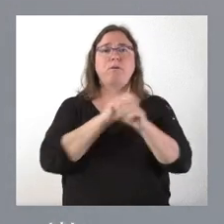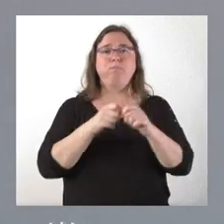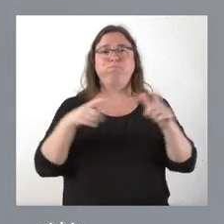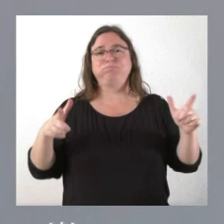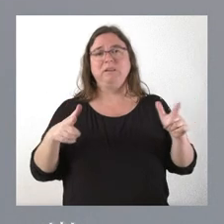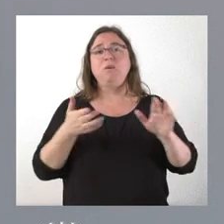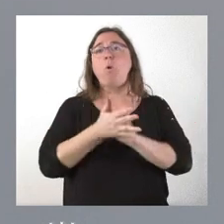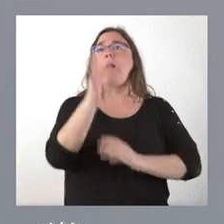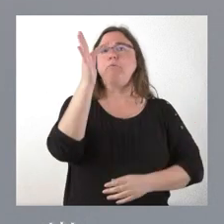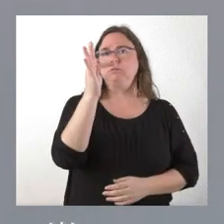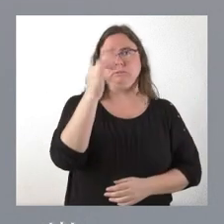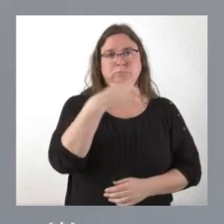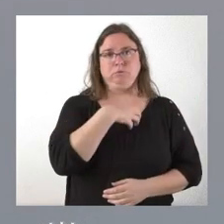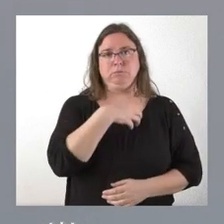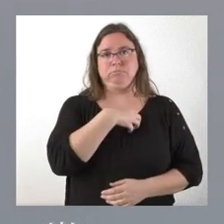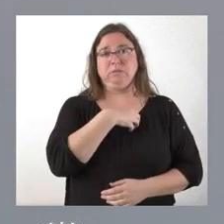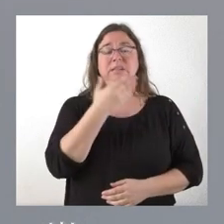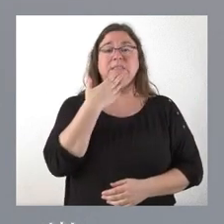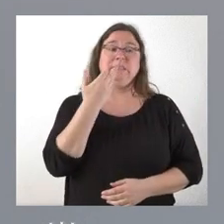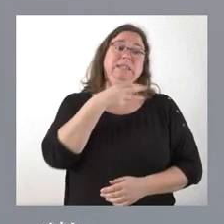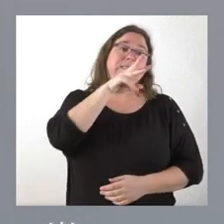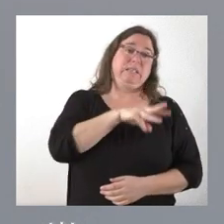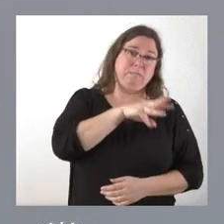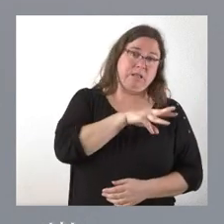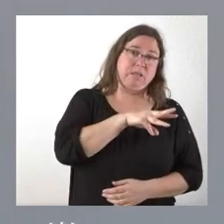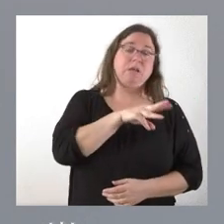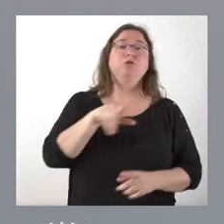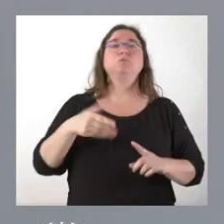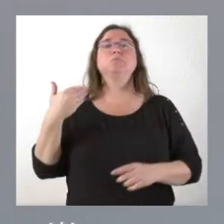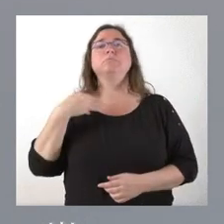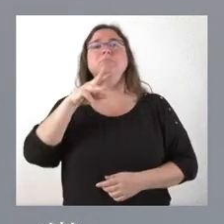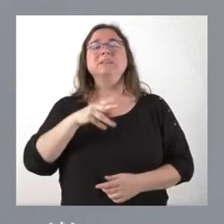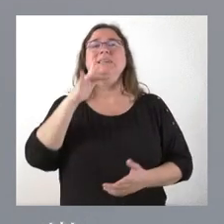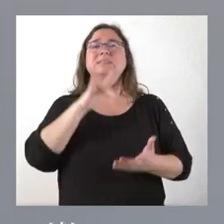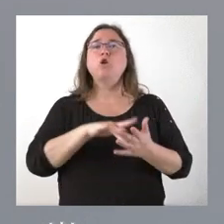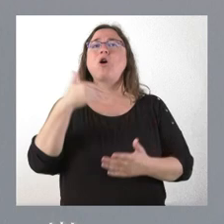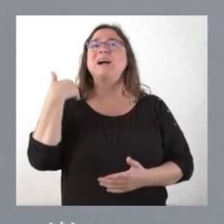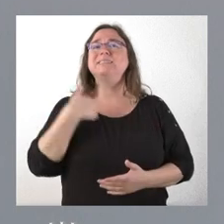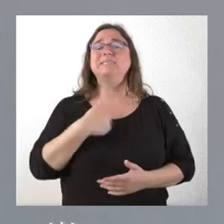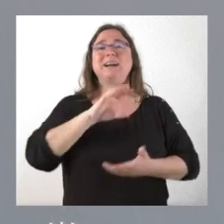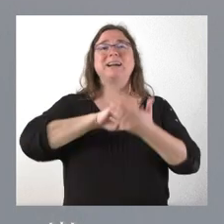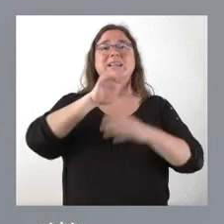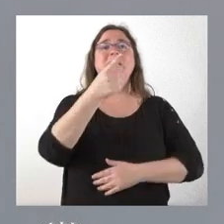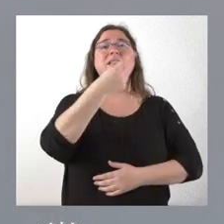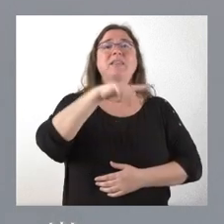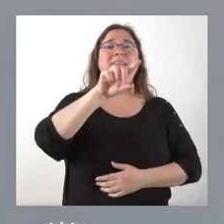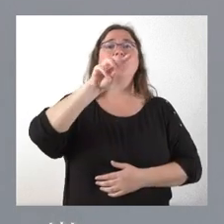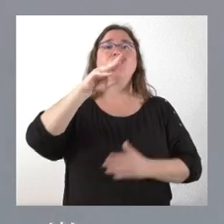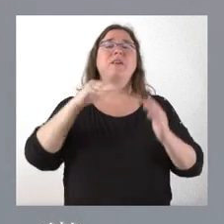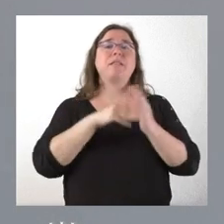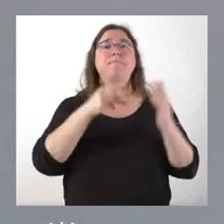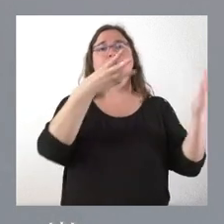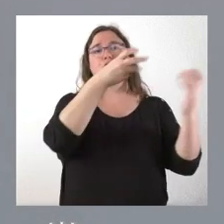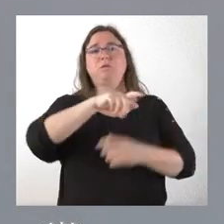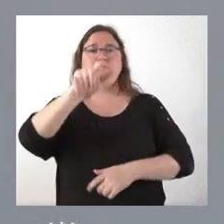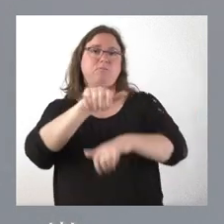calificarlo de positivo si el trimestre anterior así fue y si hemos alcanzado ya la cifra en Castilla y León de 113.800 personas en